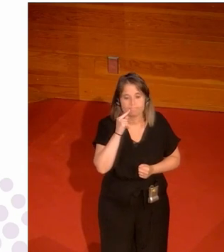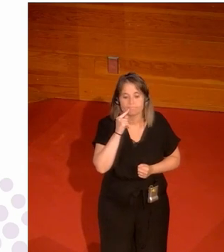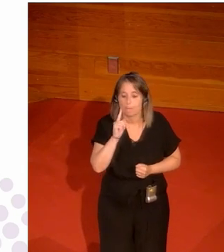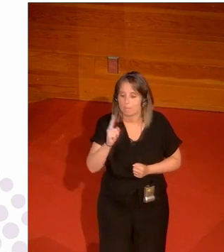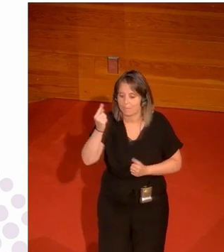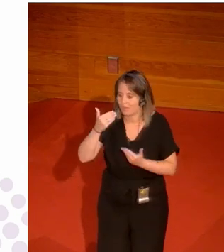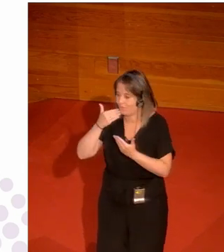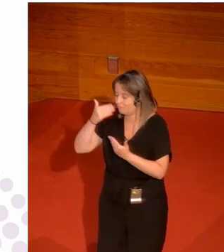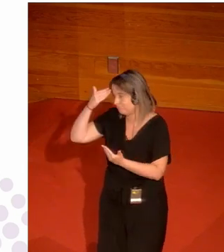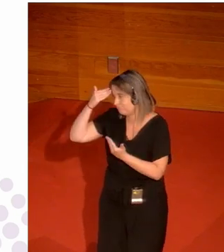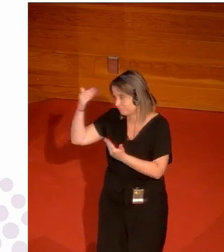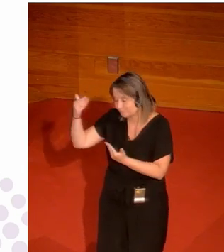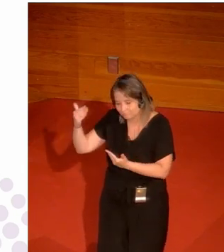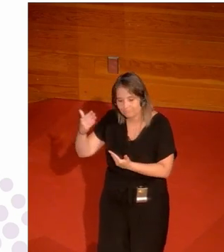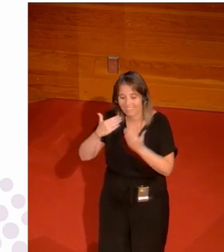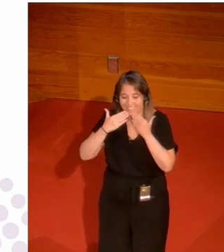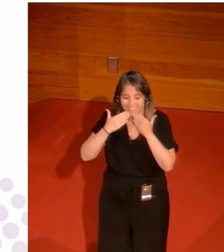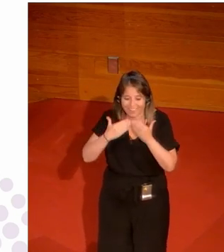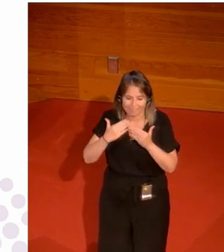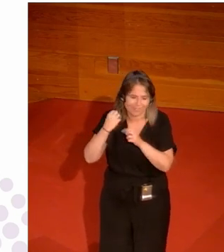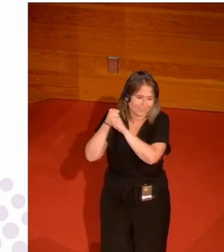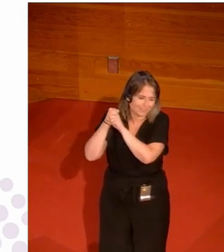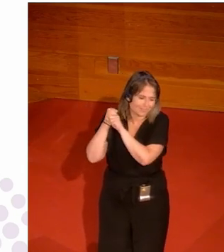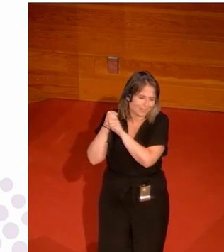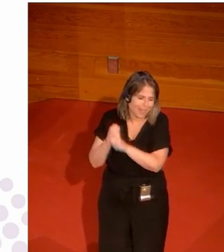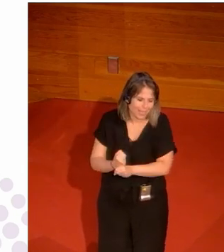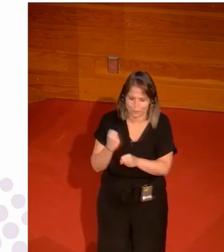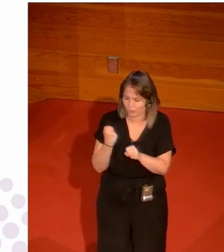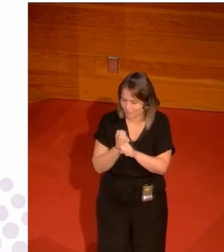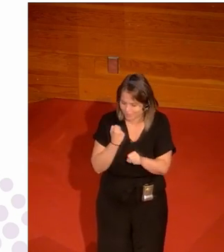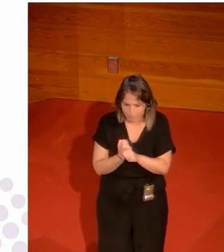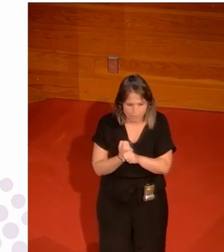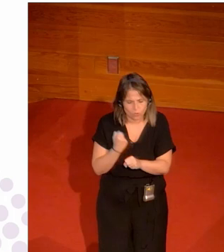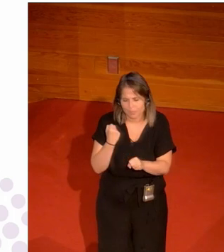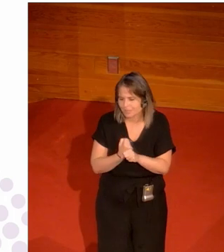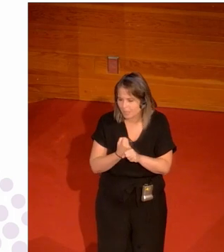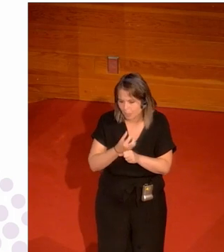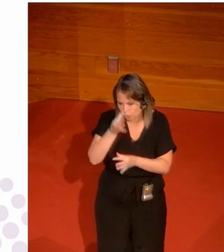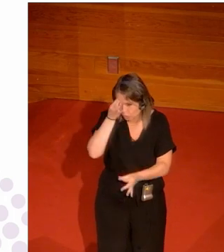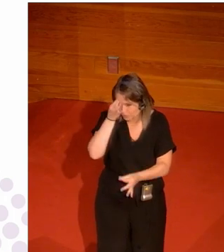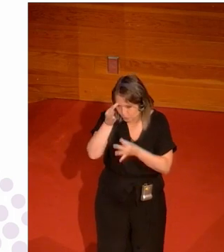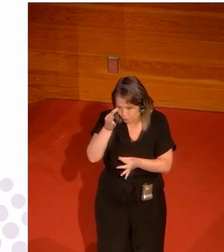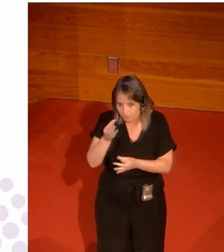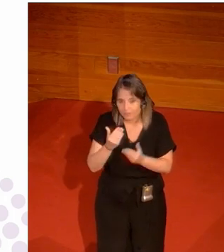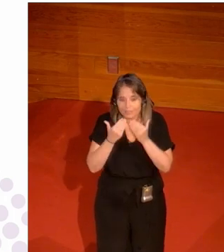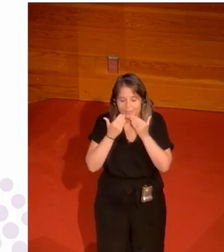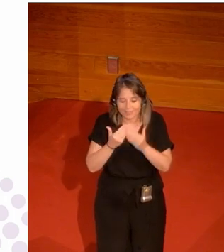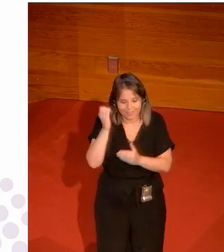felicitarte y agradecerte tantos años de trabajo riguroso y por esta gran